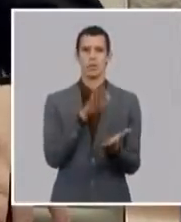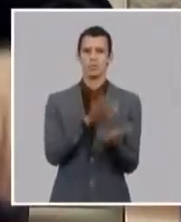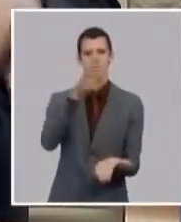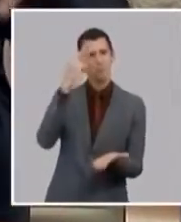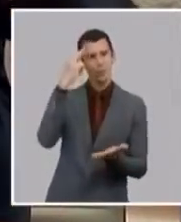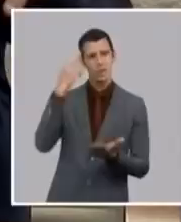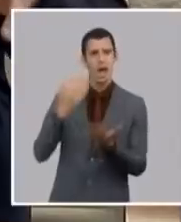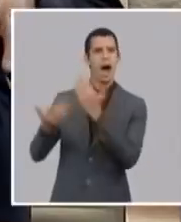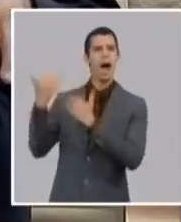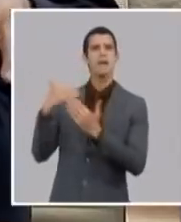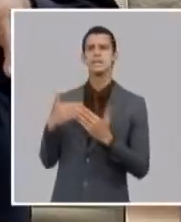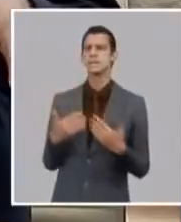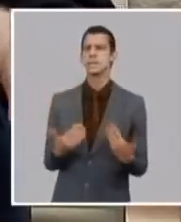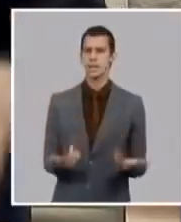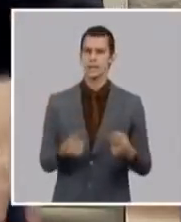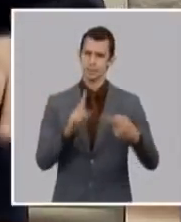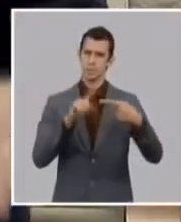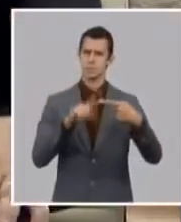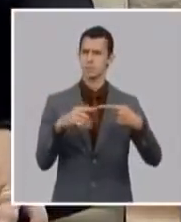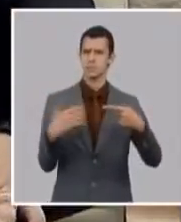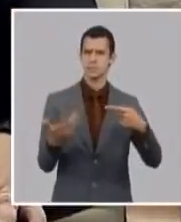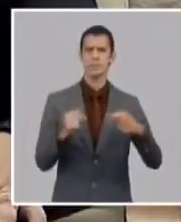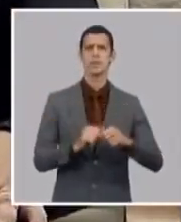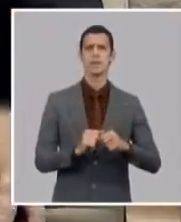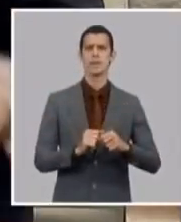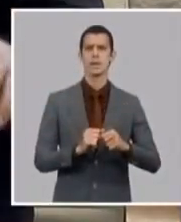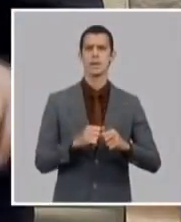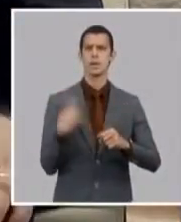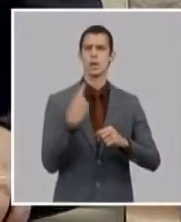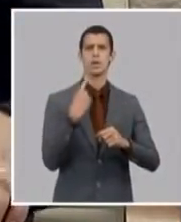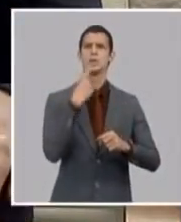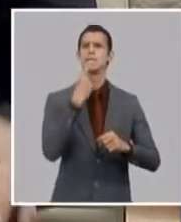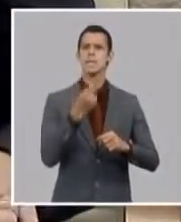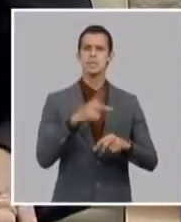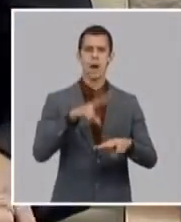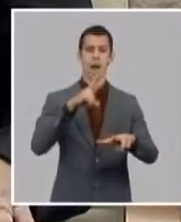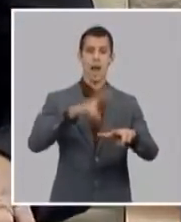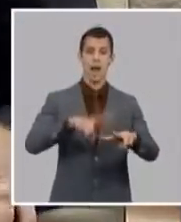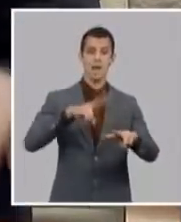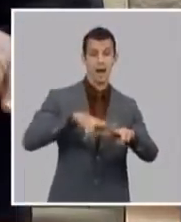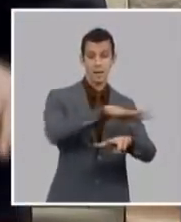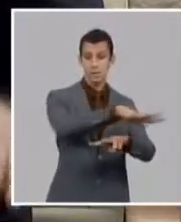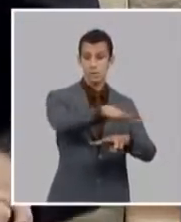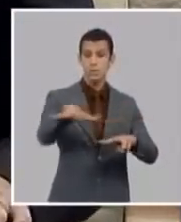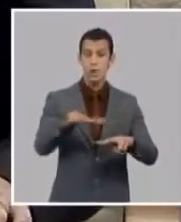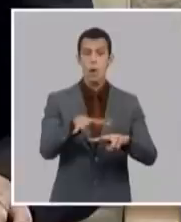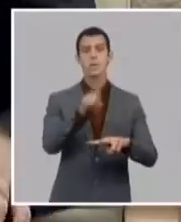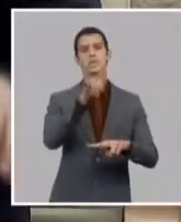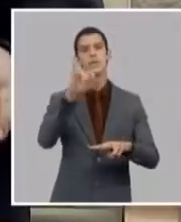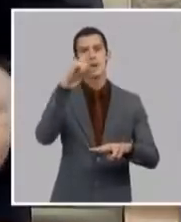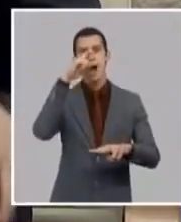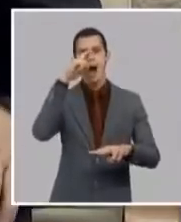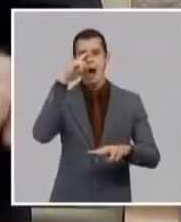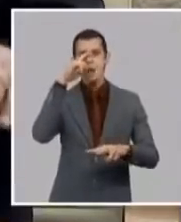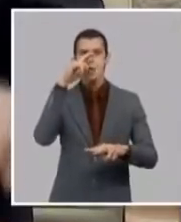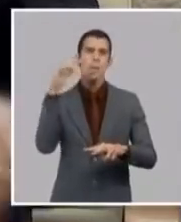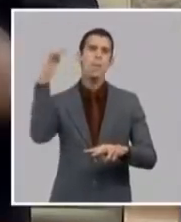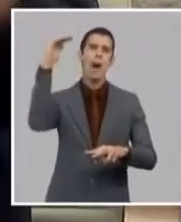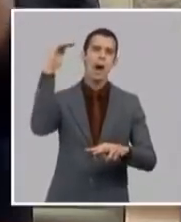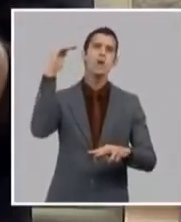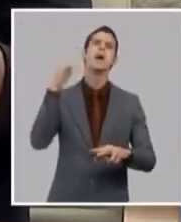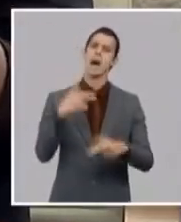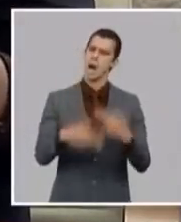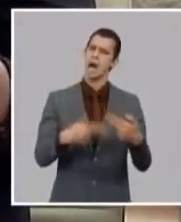primero que la población de La Habana de 19 años en adelante estará totalmente vacunada y